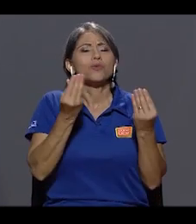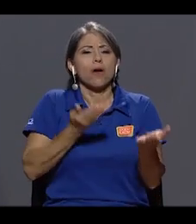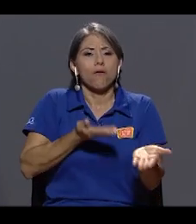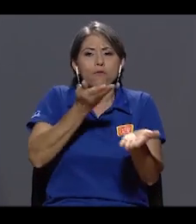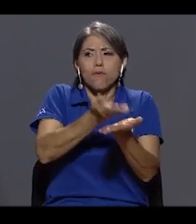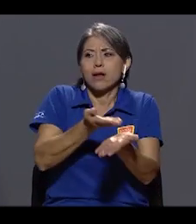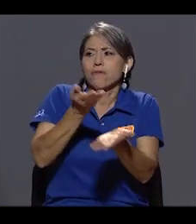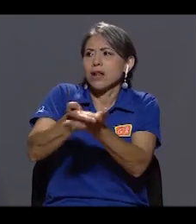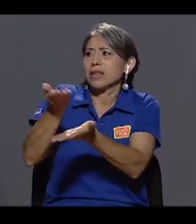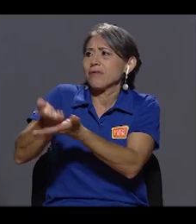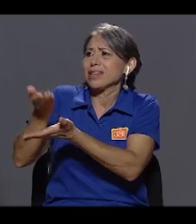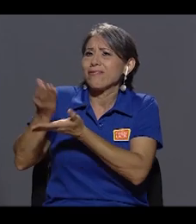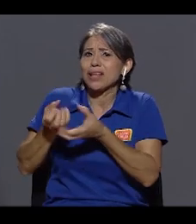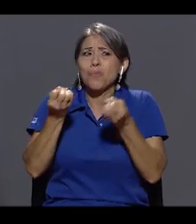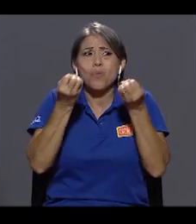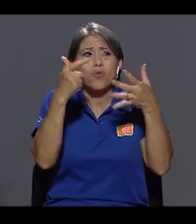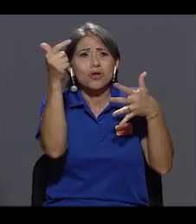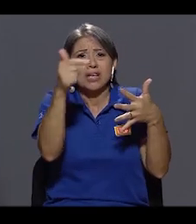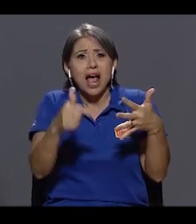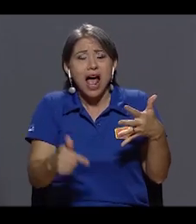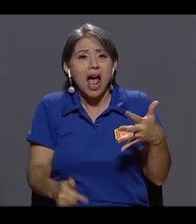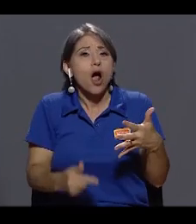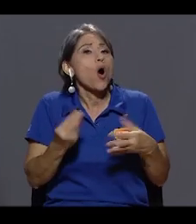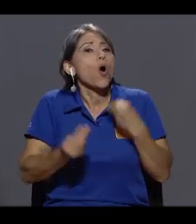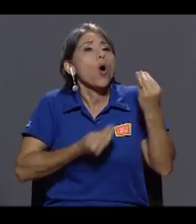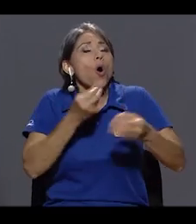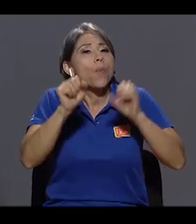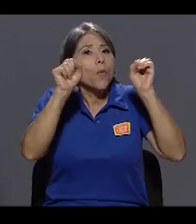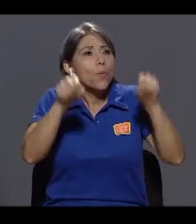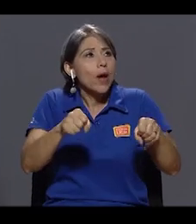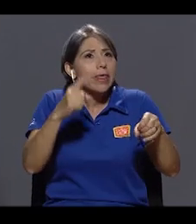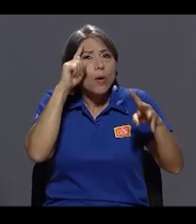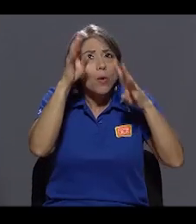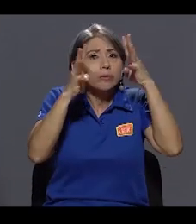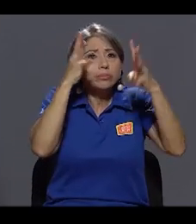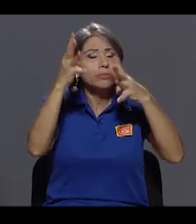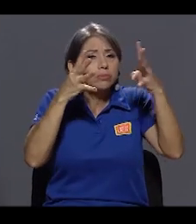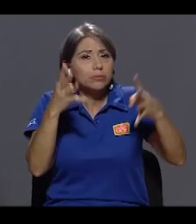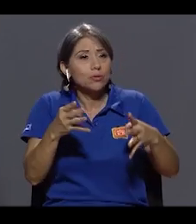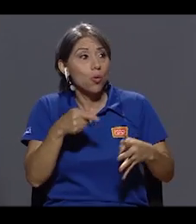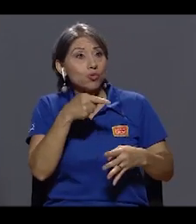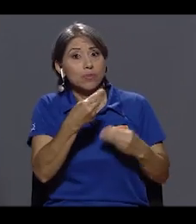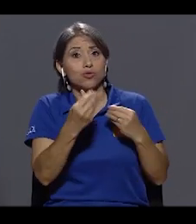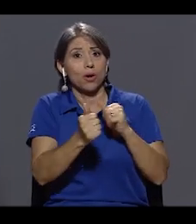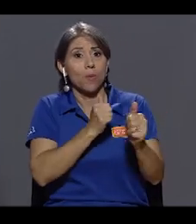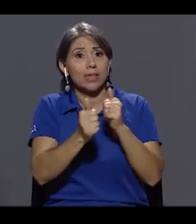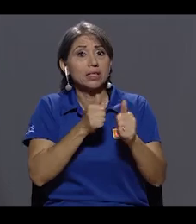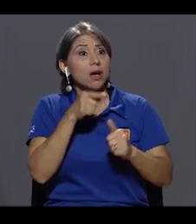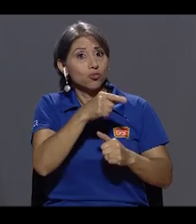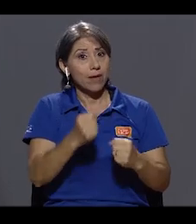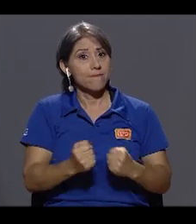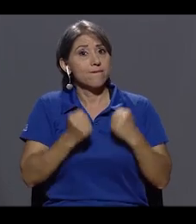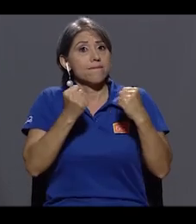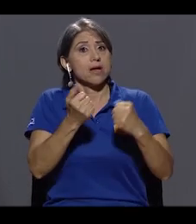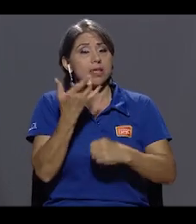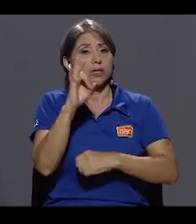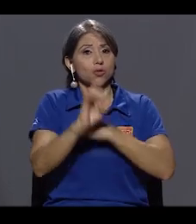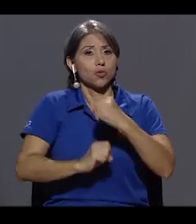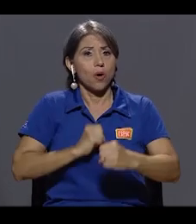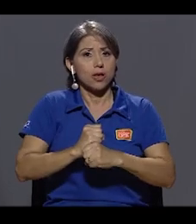directamente, un programa que claramente tiene una abierta competencia. Usted es sólido, tiene 18 años, pero